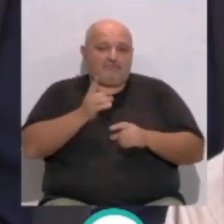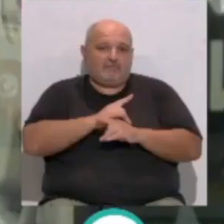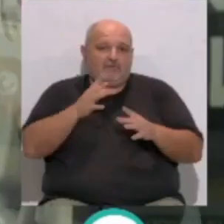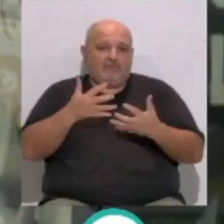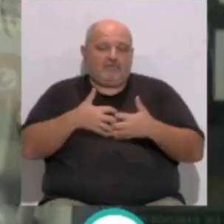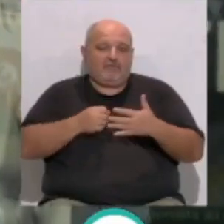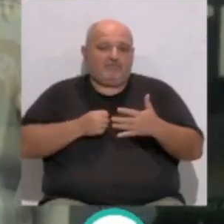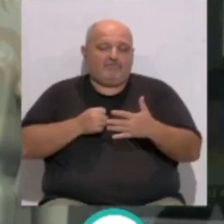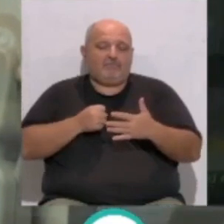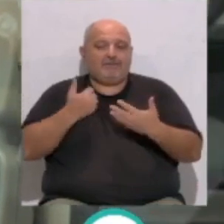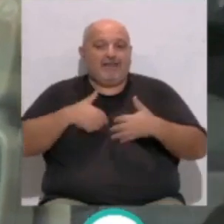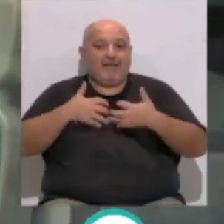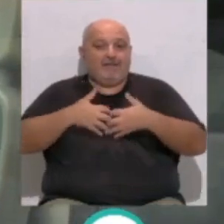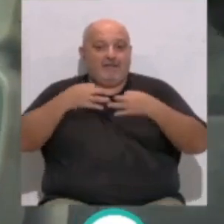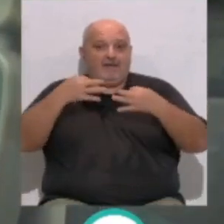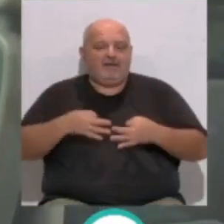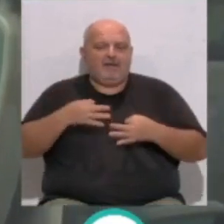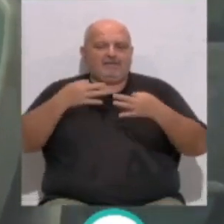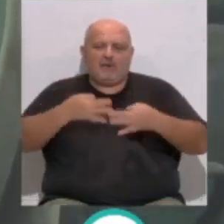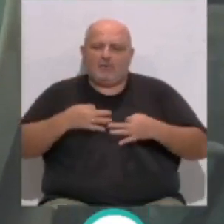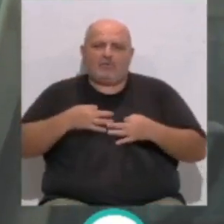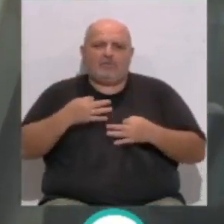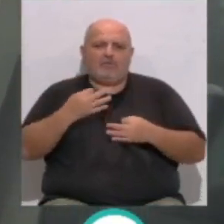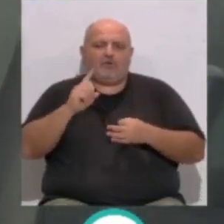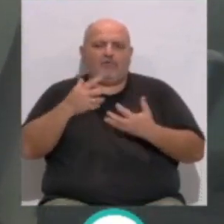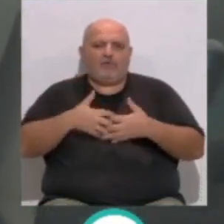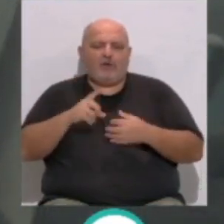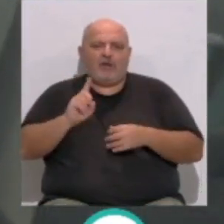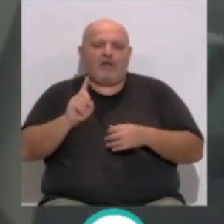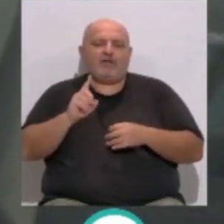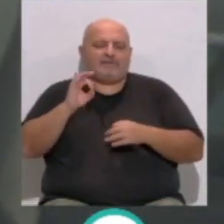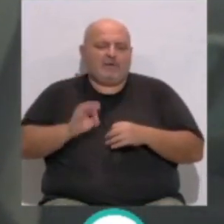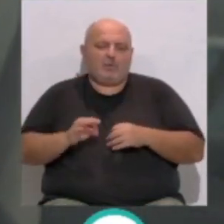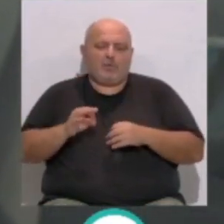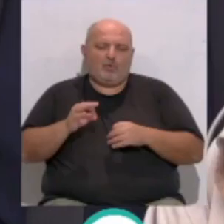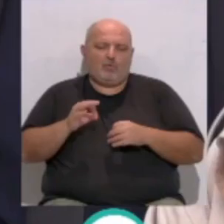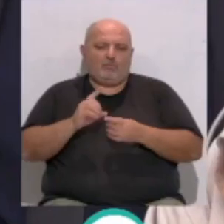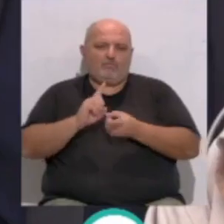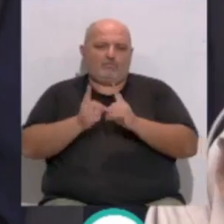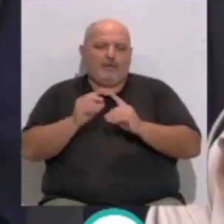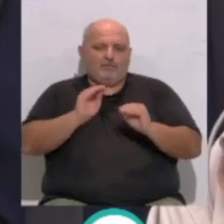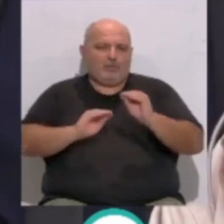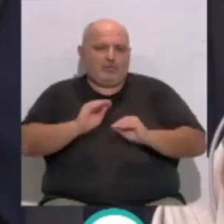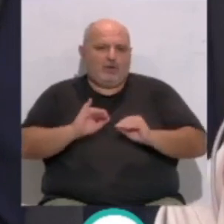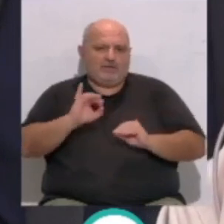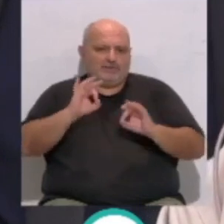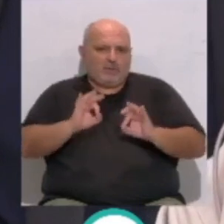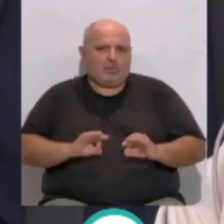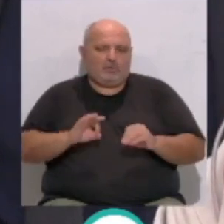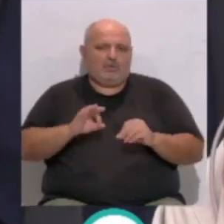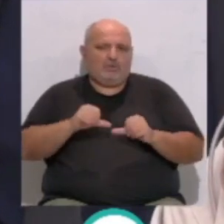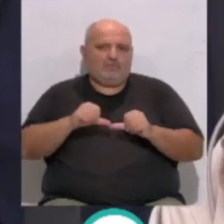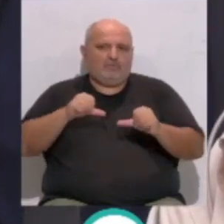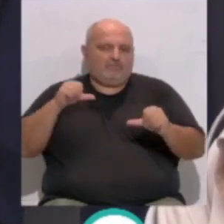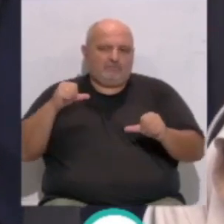funciona. Una vez que se ponga en marcha, seguro, seguro que si algo no funciona lo vamos a arreglar como hemos arreglado